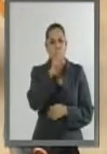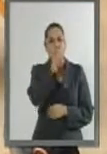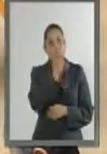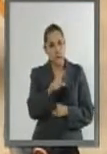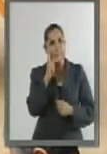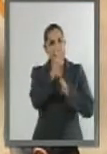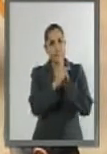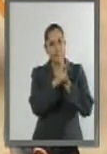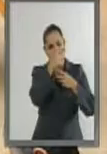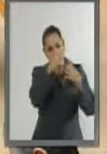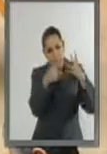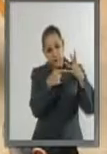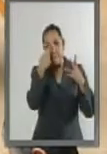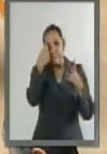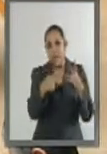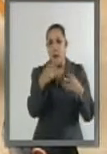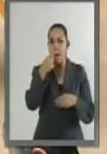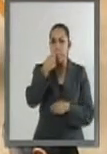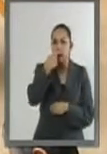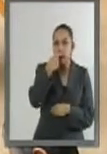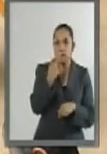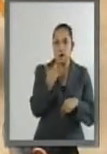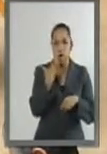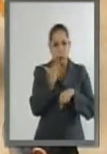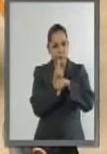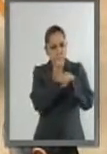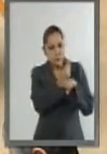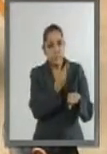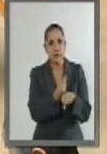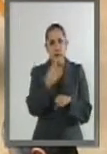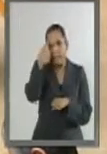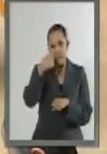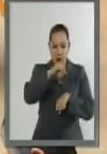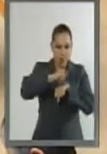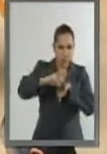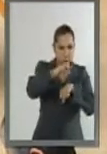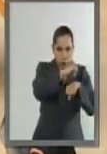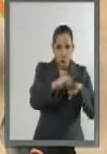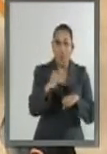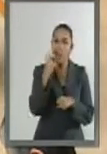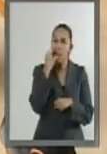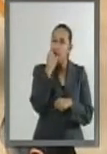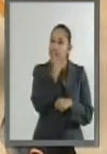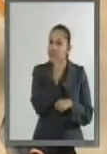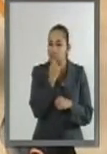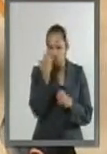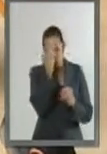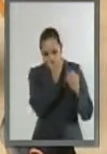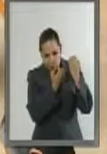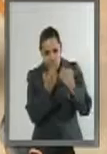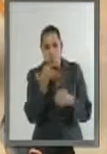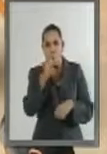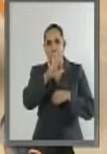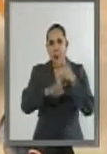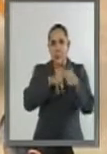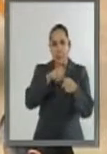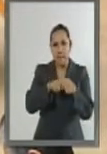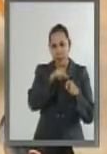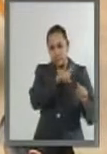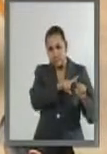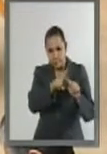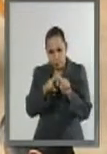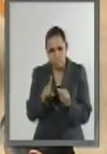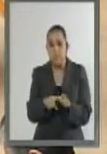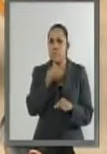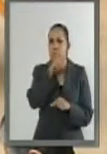aparatos de medicina, cirugía, cirugía, odontología y veterinaria. Y el primero en pantallas